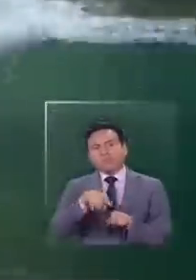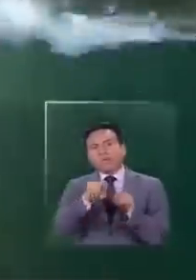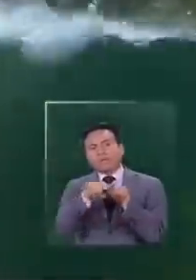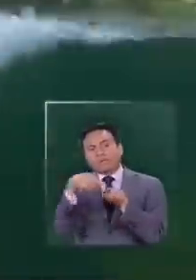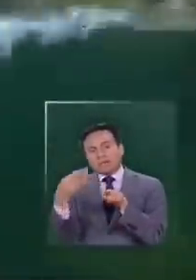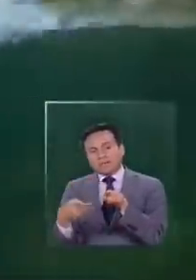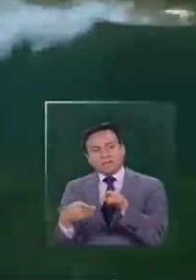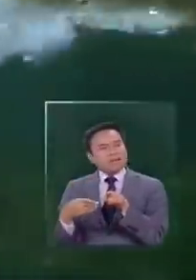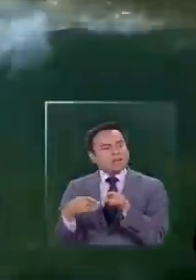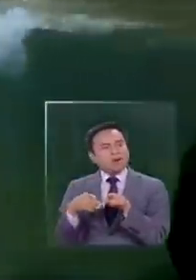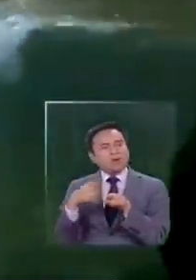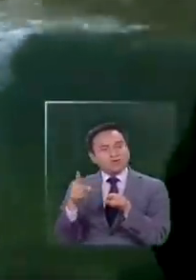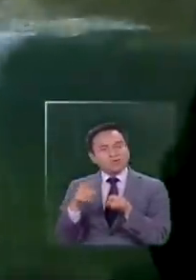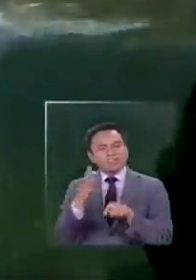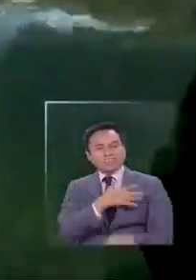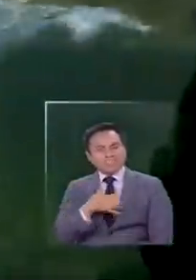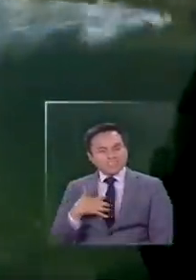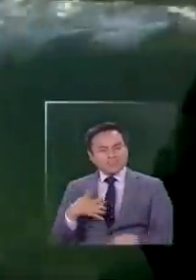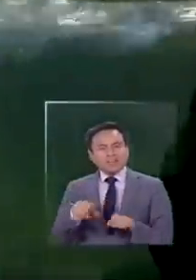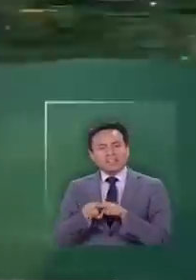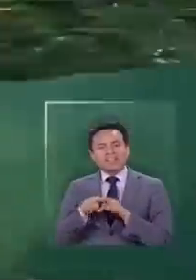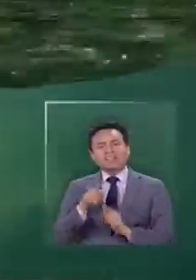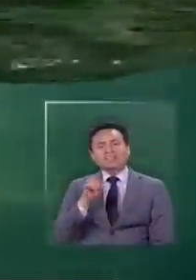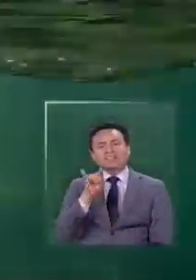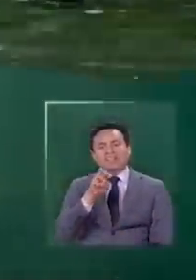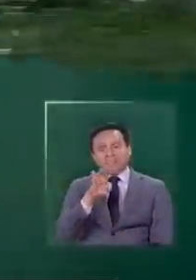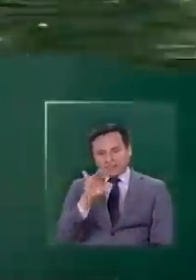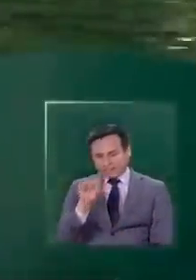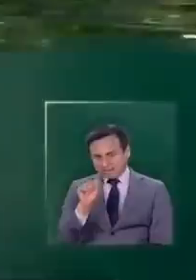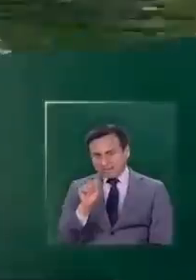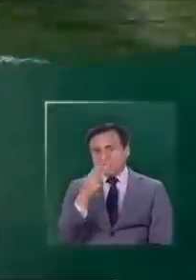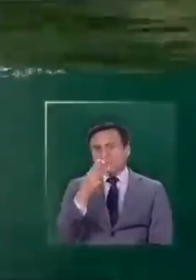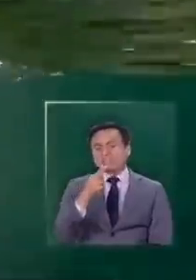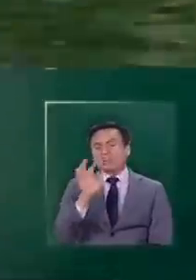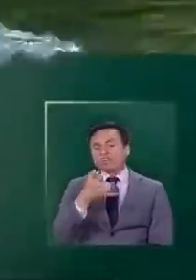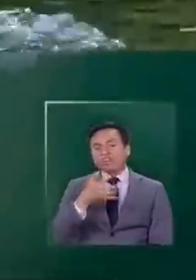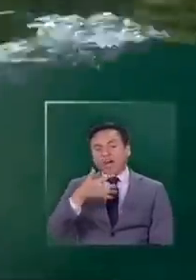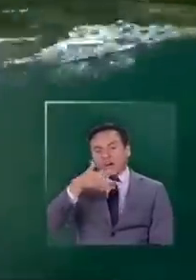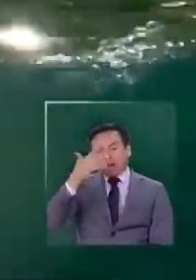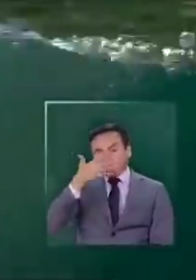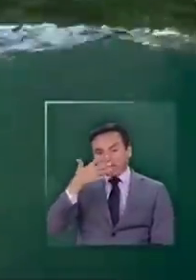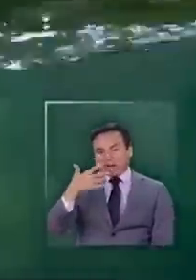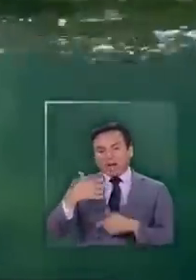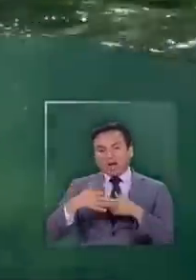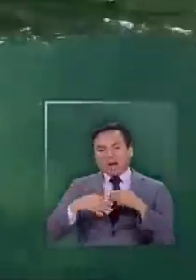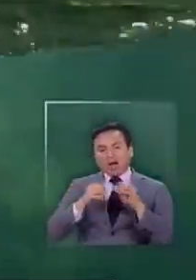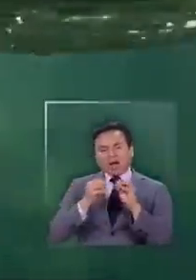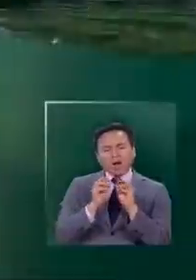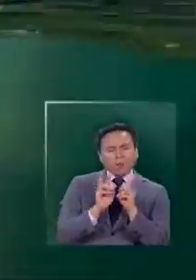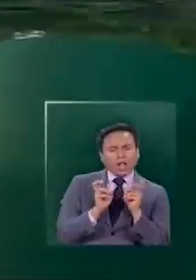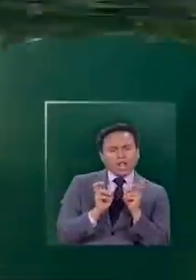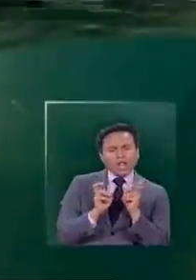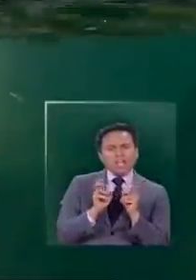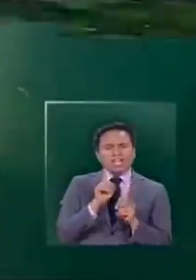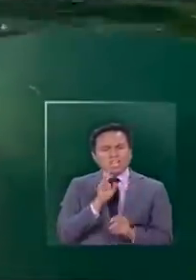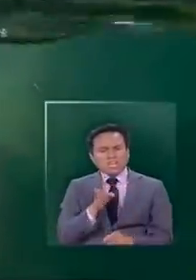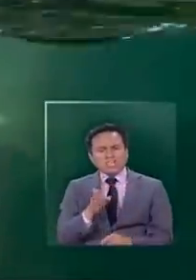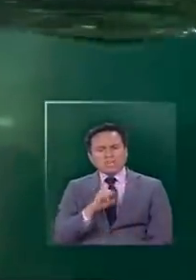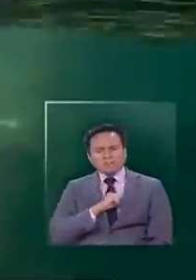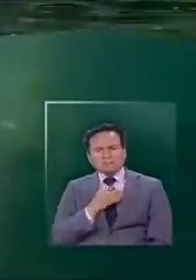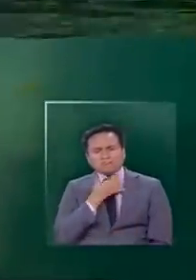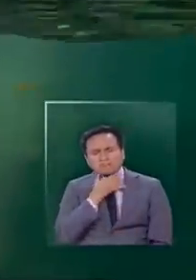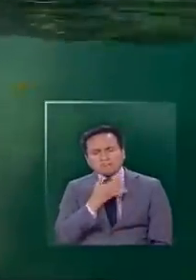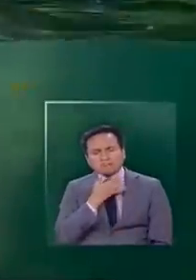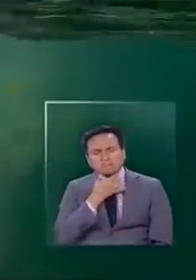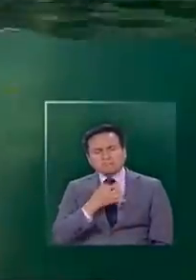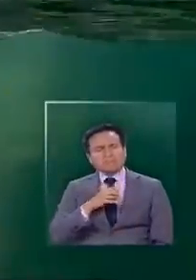azul dos tigres siberianos más y tres leones africanos han desarrollado una persistente tos seca